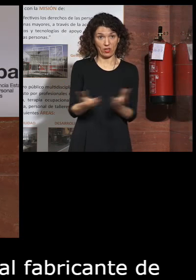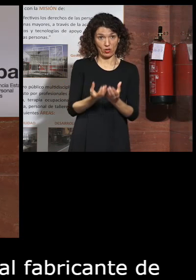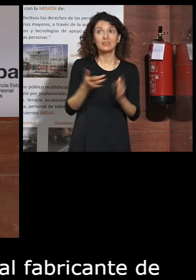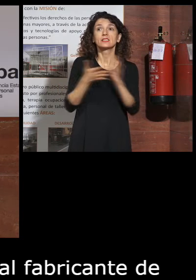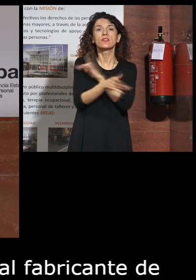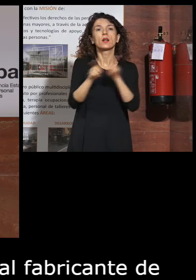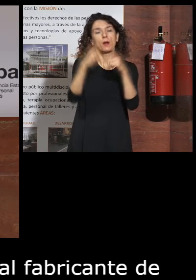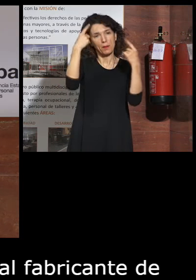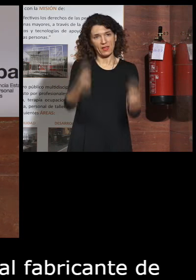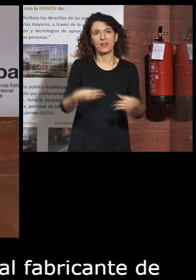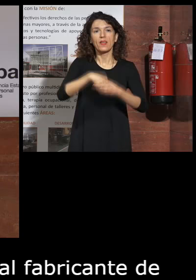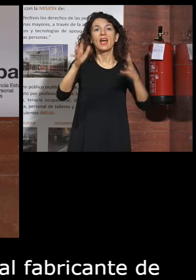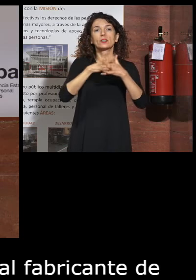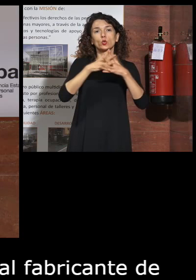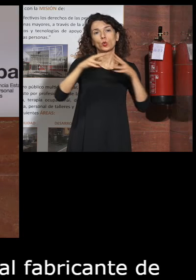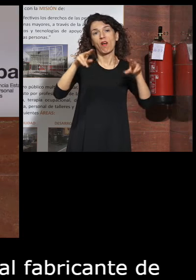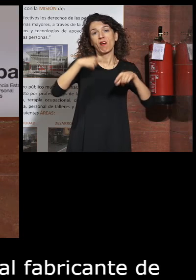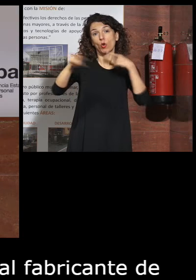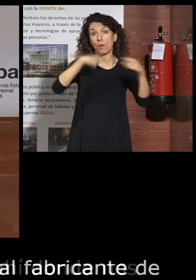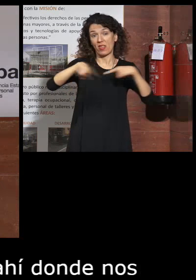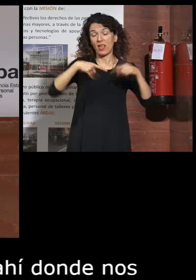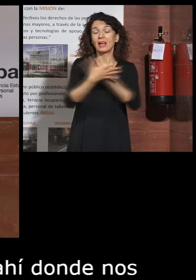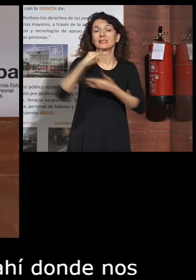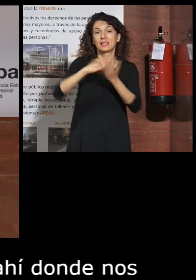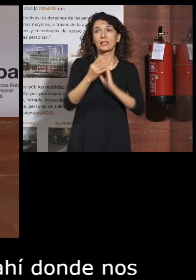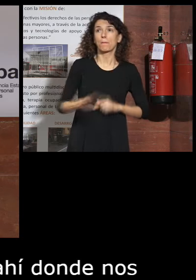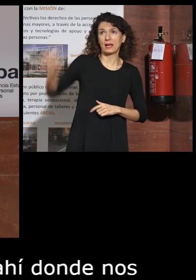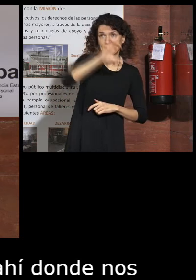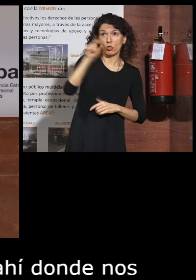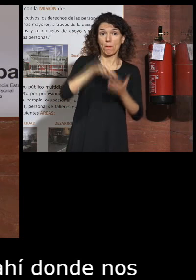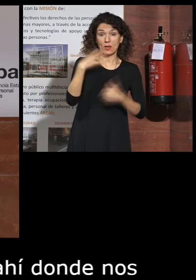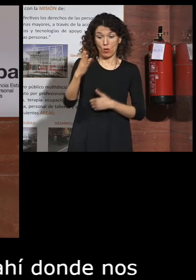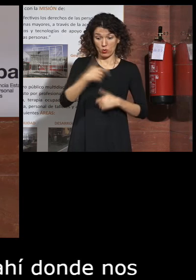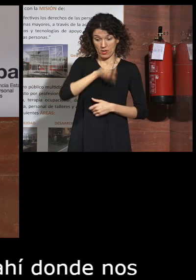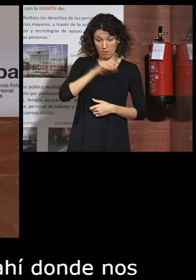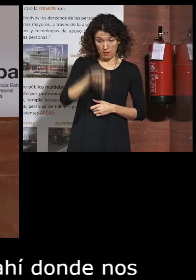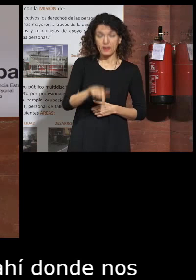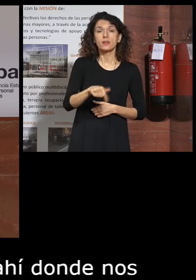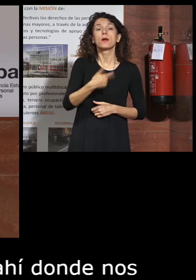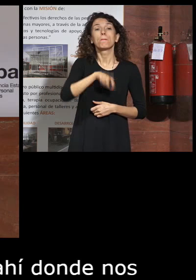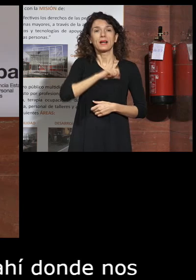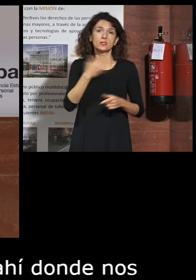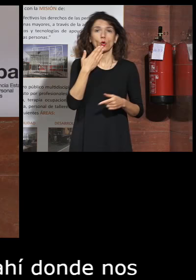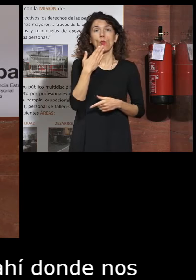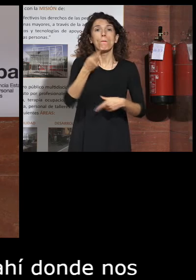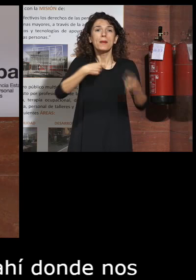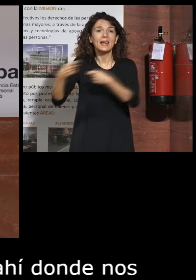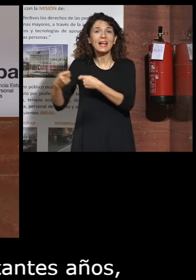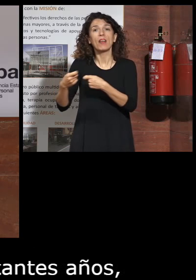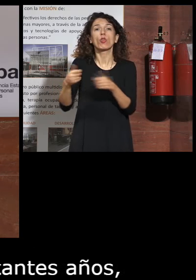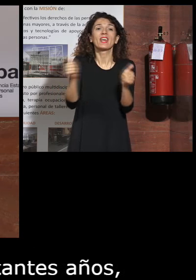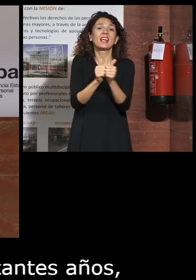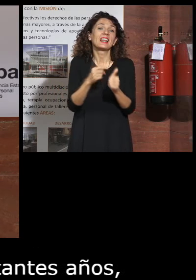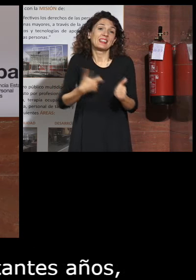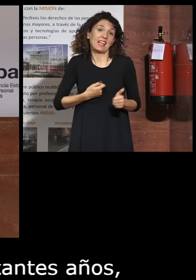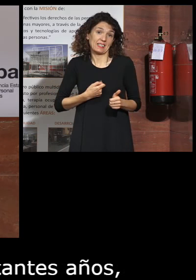cual se hizo especialista en estructuras comerciales y técnicas de varios países y desde 2004 en España país que él describe como el mercado de teleasistencia